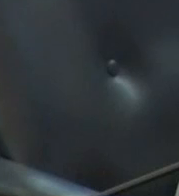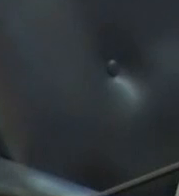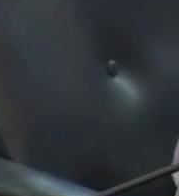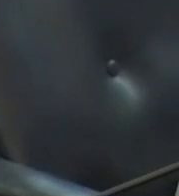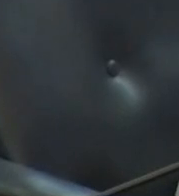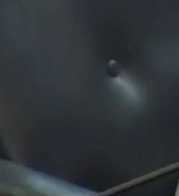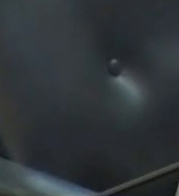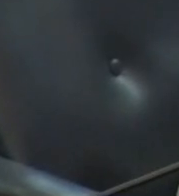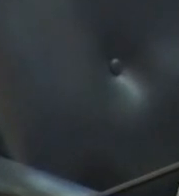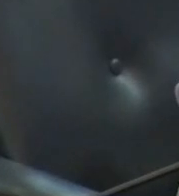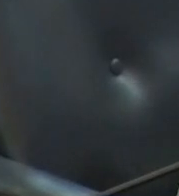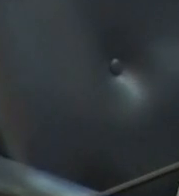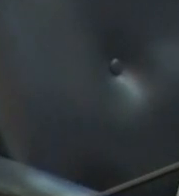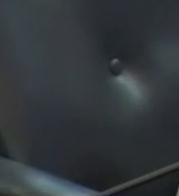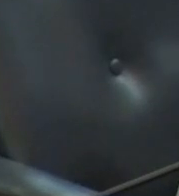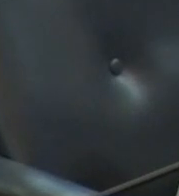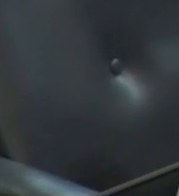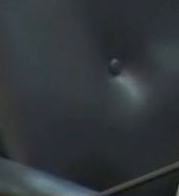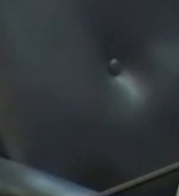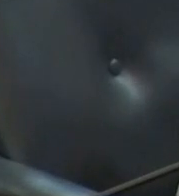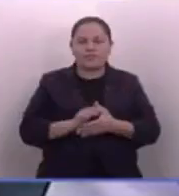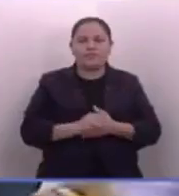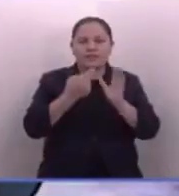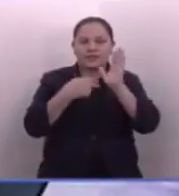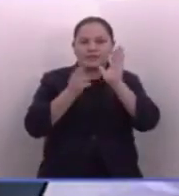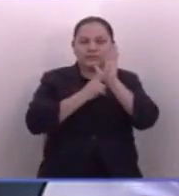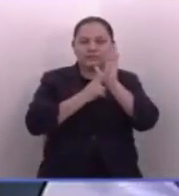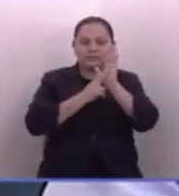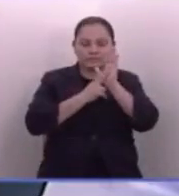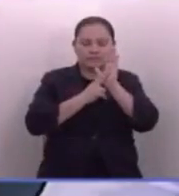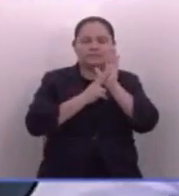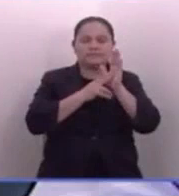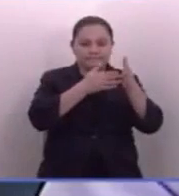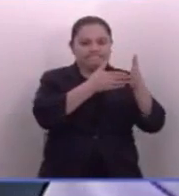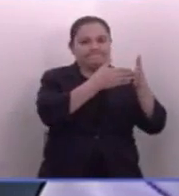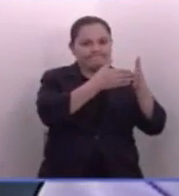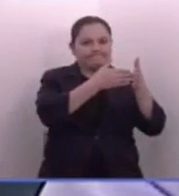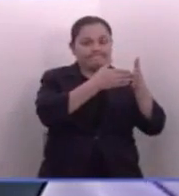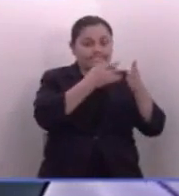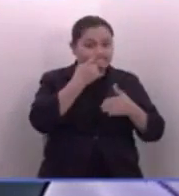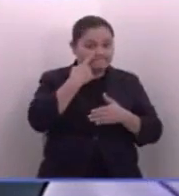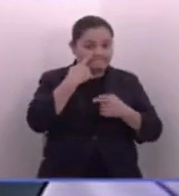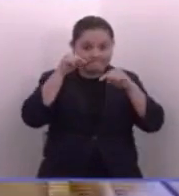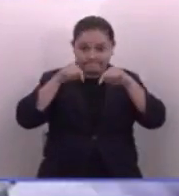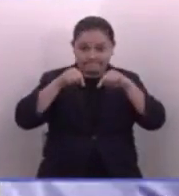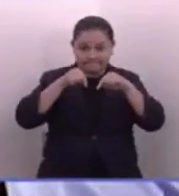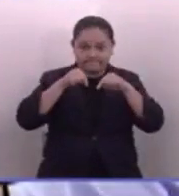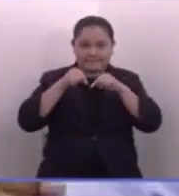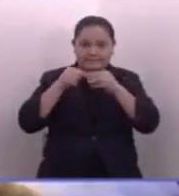incluidos en este nuevo padrón. De ahí venimos. Donde estamos ahorita,